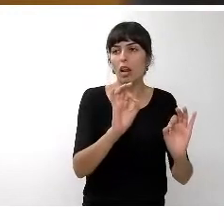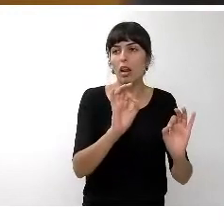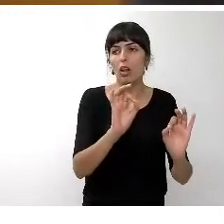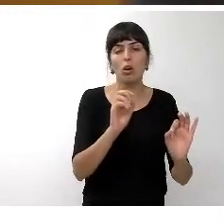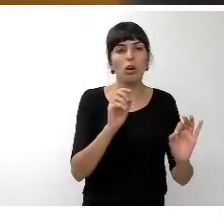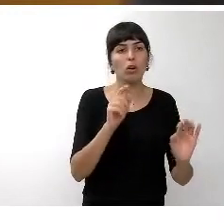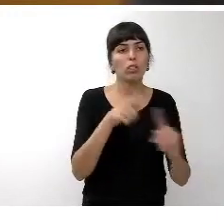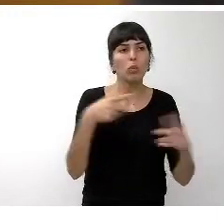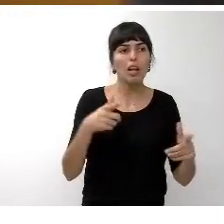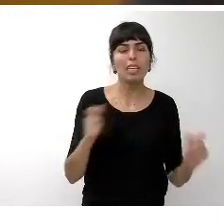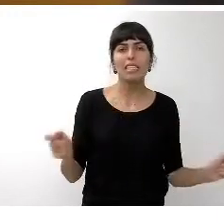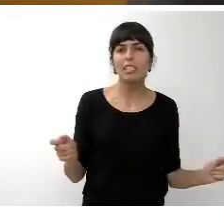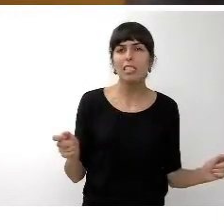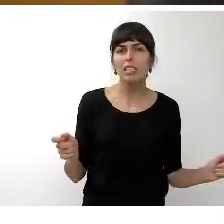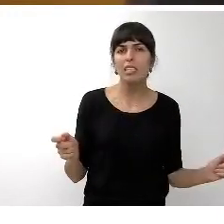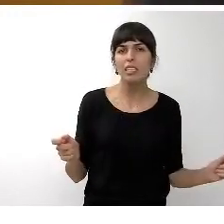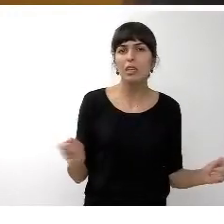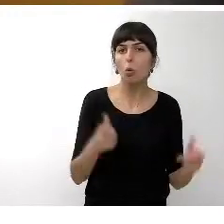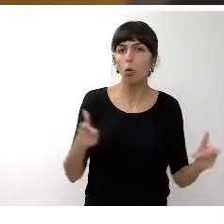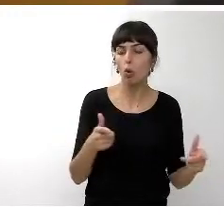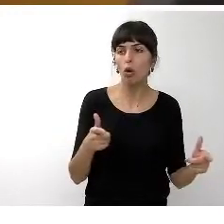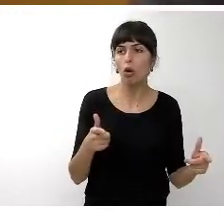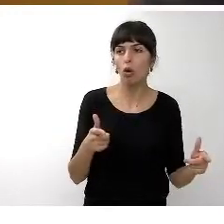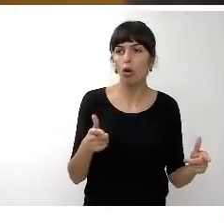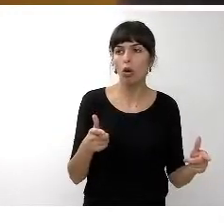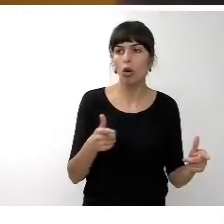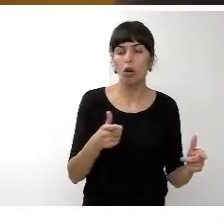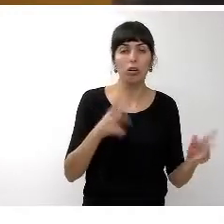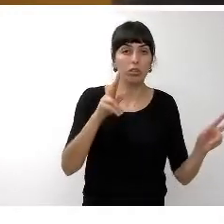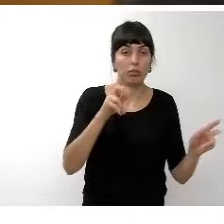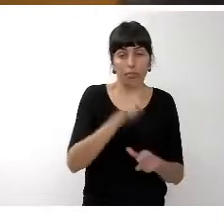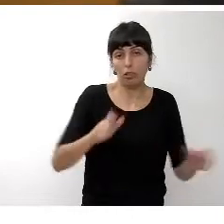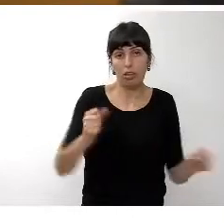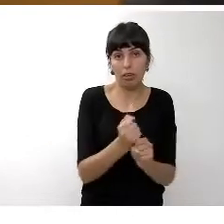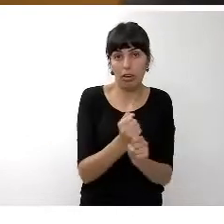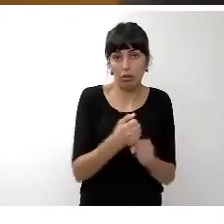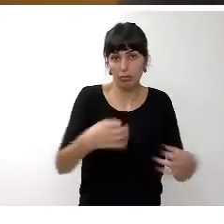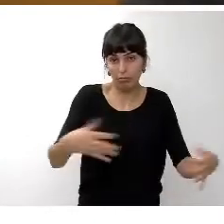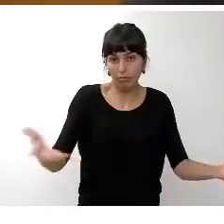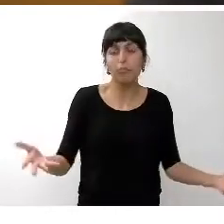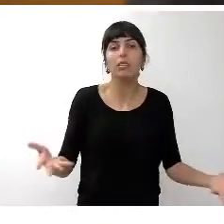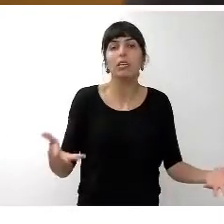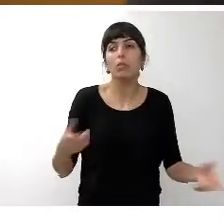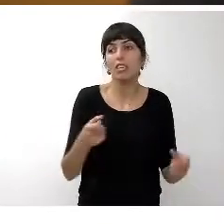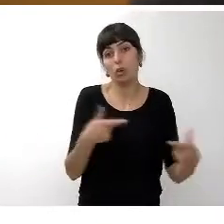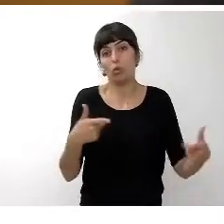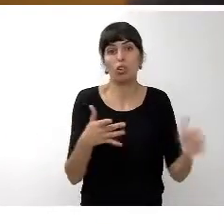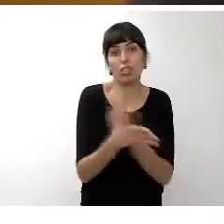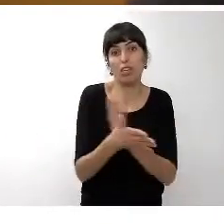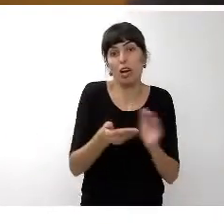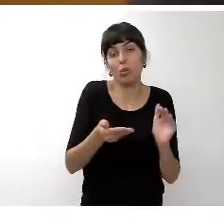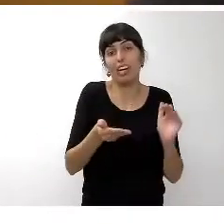aseguramiento del personal de la corporación, el lógico deslizamiento anual